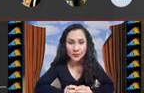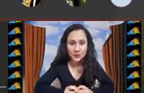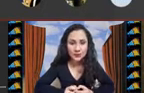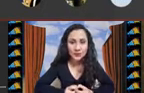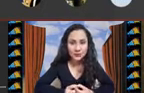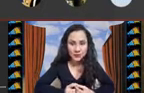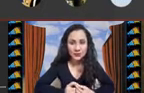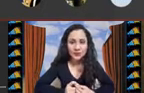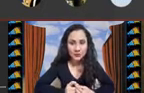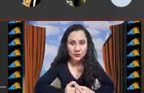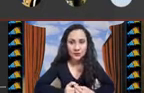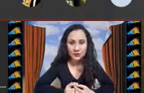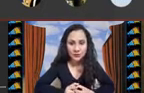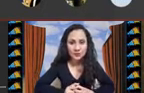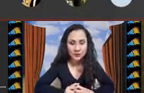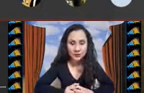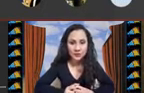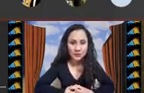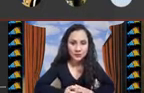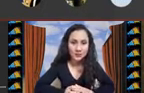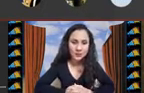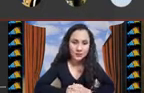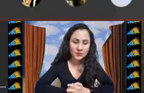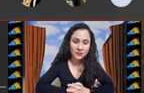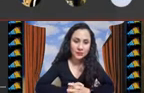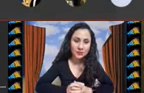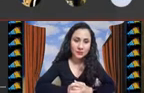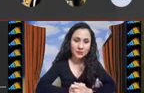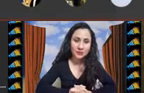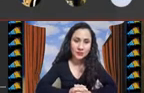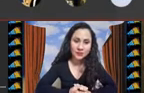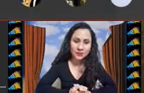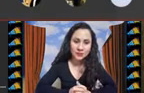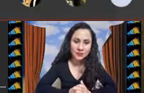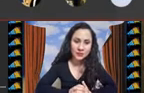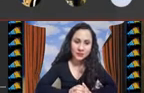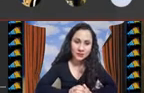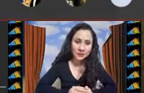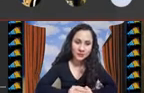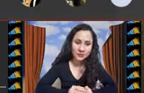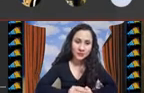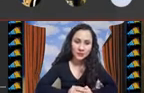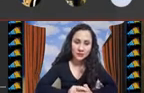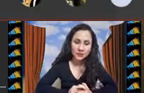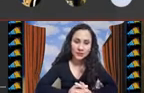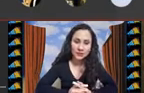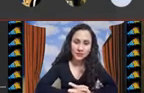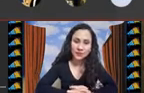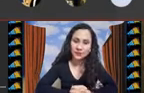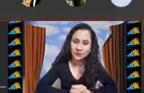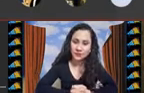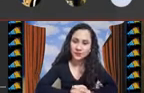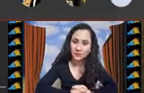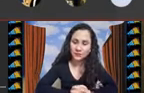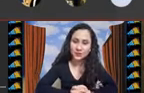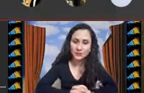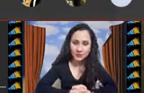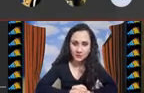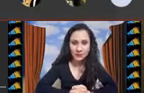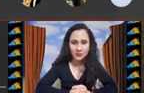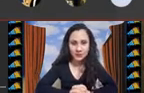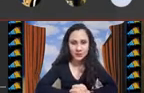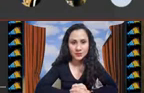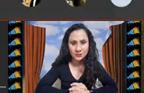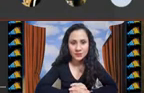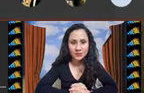científica y sus aplicaciones programa de maestría en ciencia de datos y optimización otorgan la presente constancia a la doctora